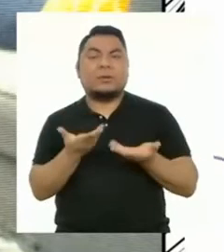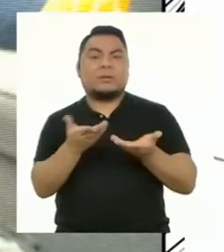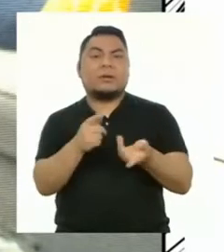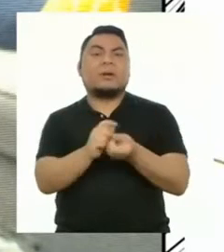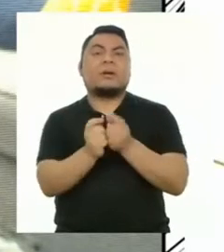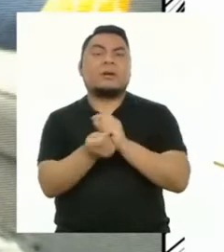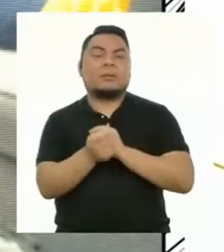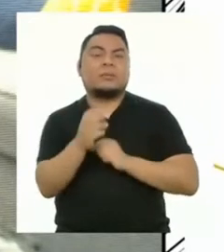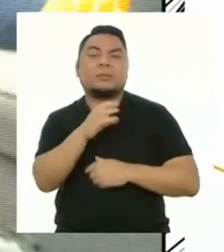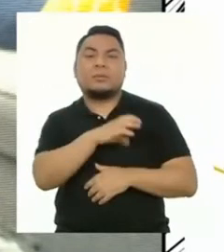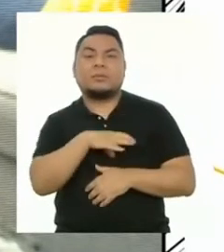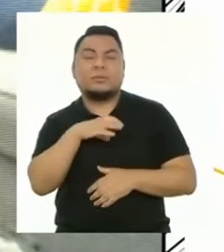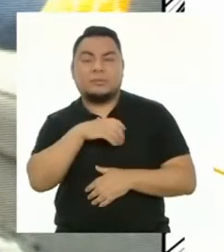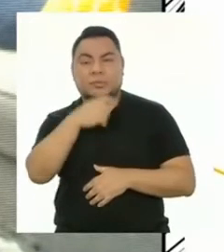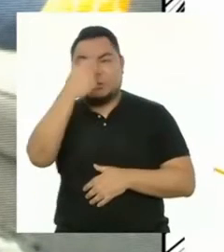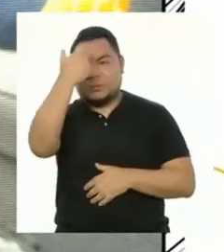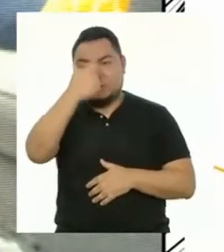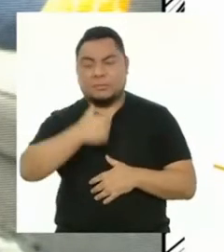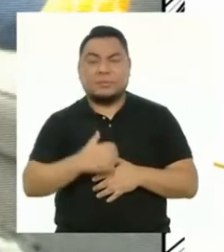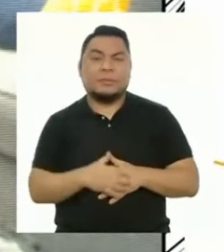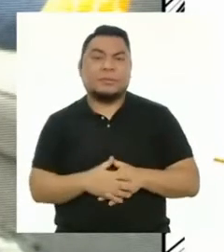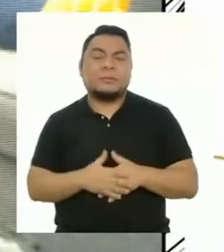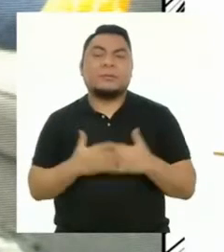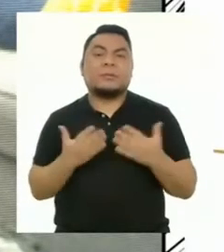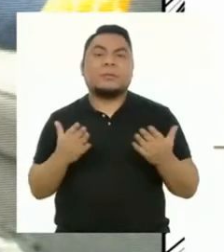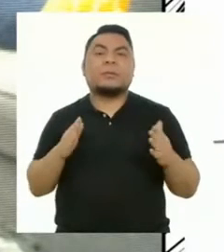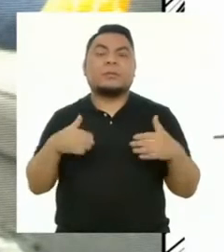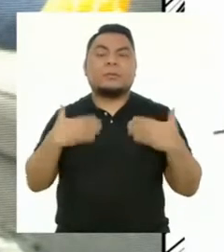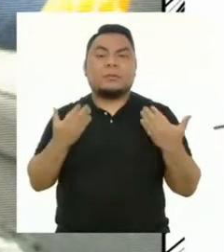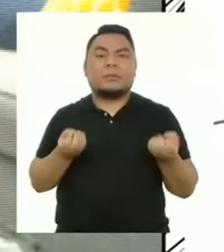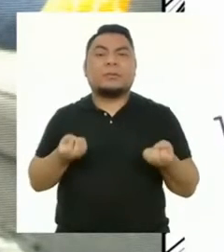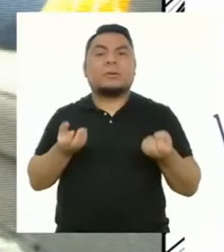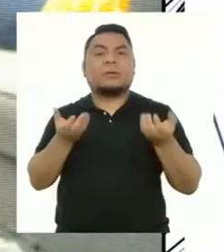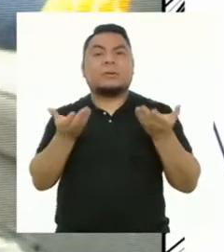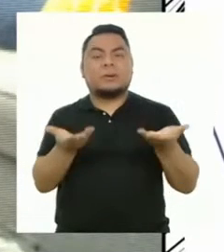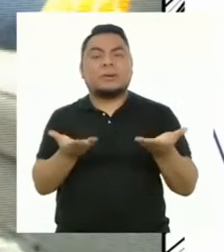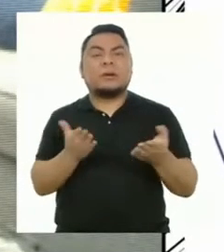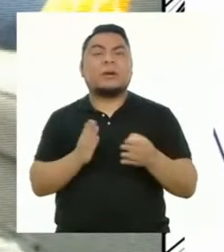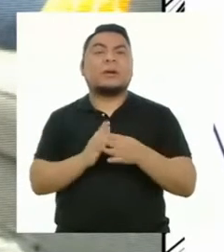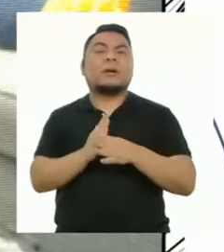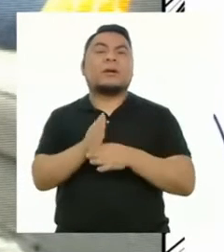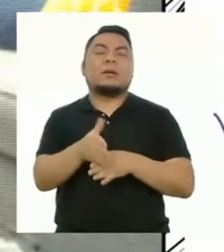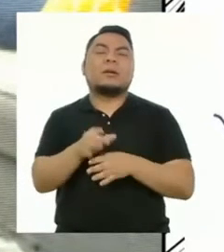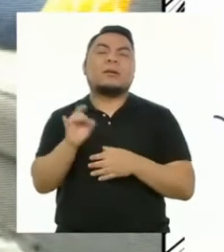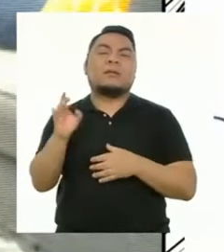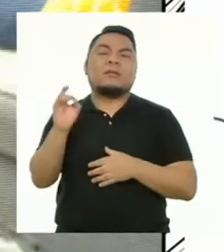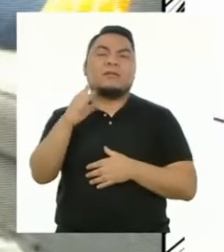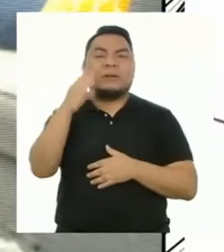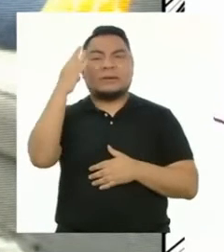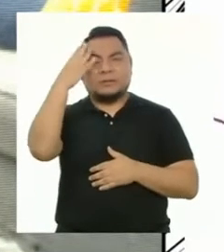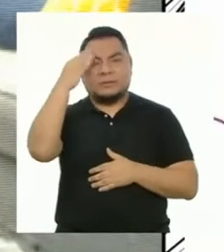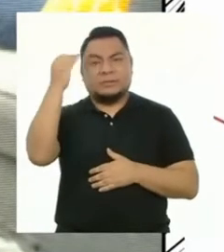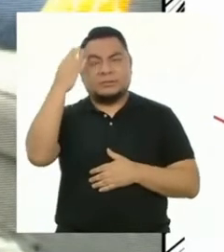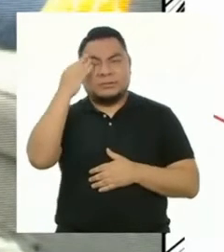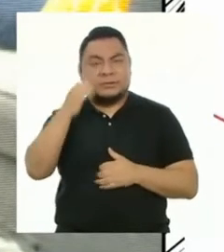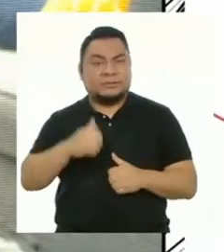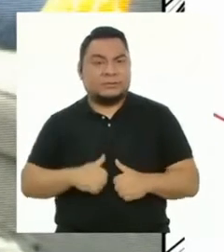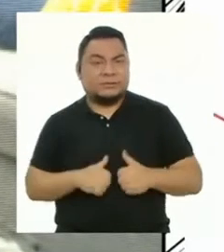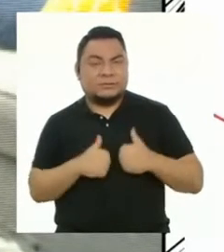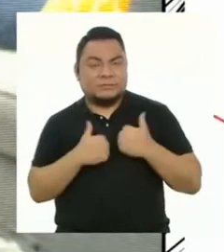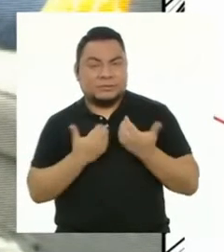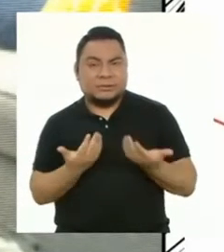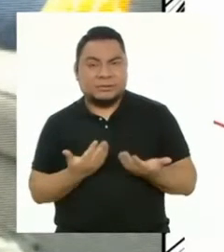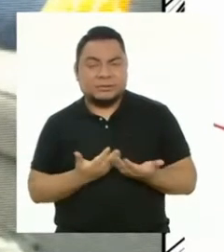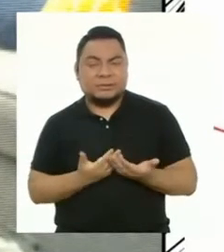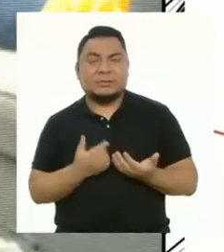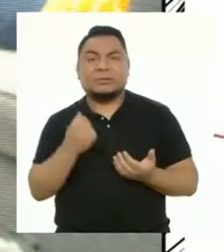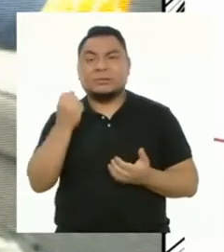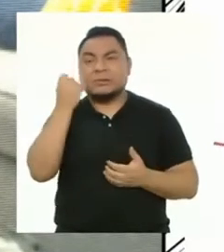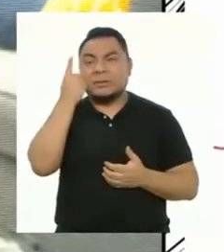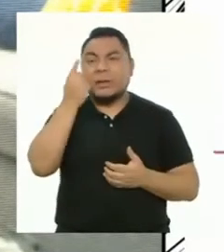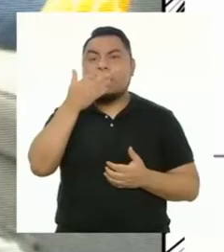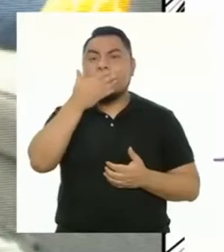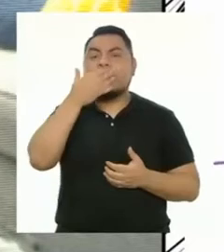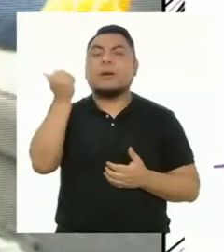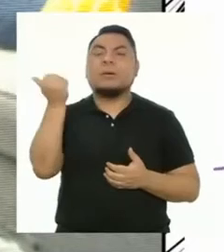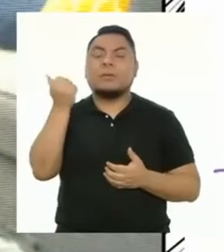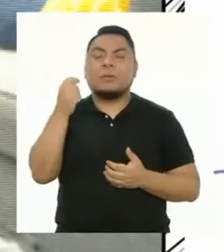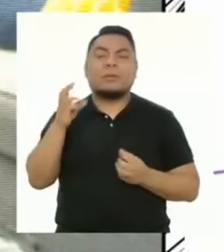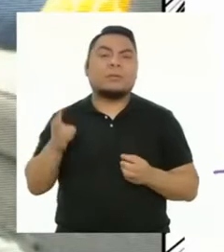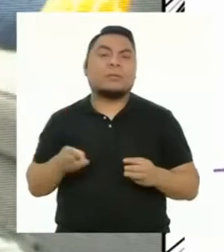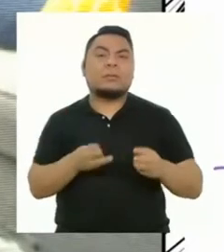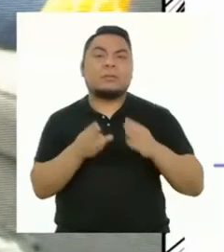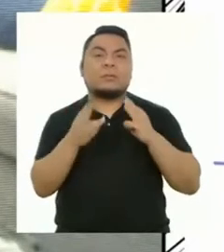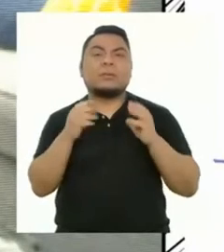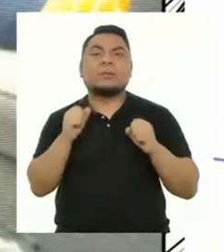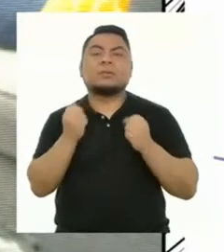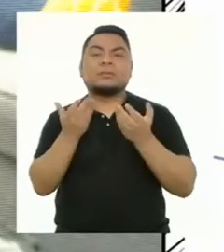cambios de comportamiento en el ser humano, que pueden originarse a través de varias experiencias vividas. Comprender mejor la